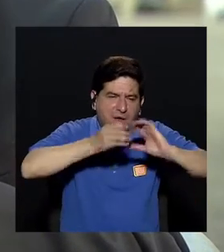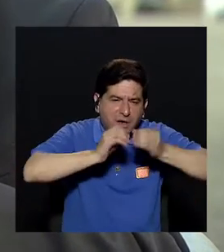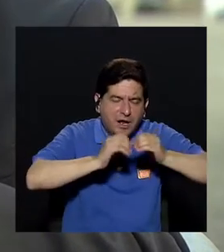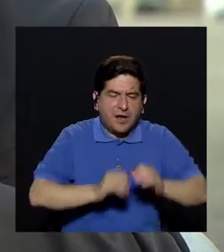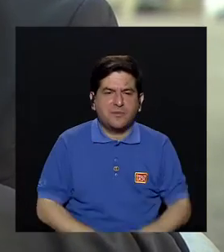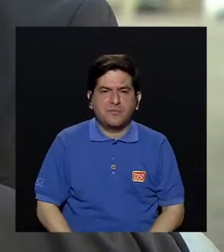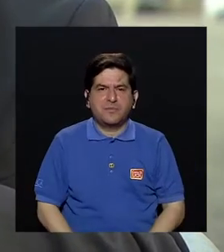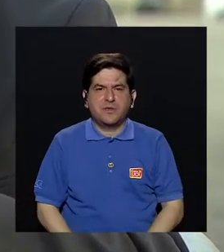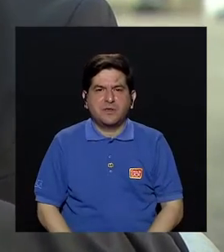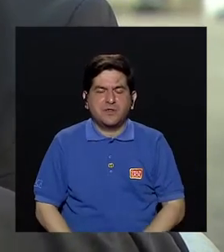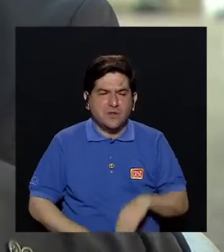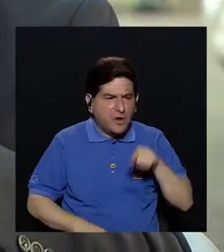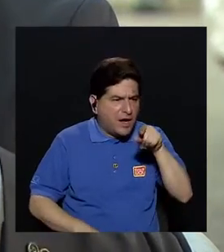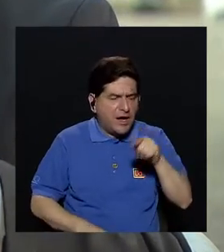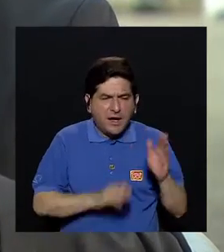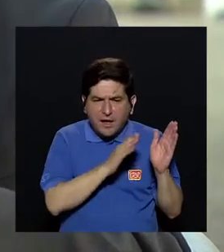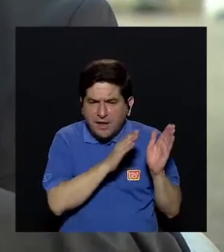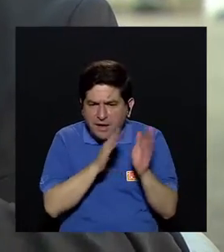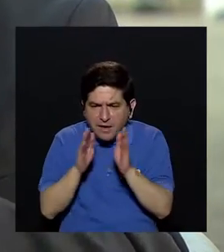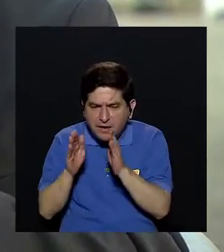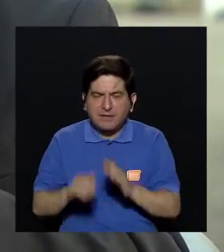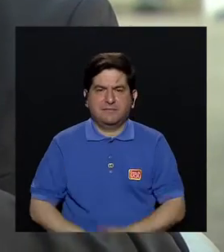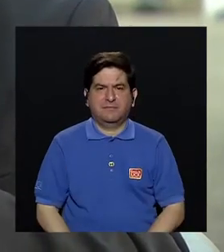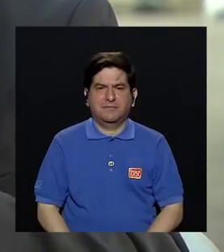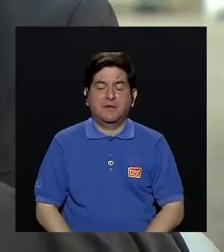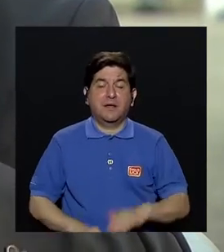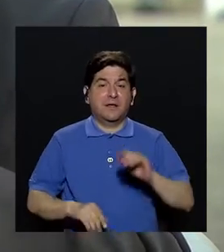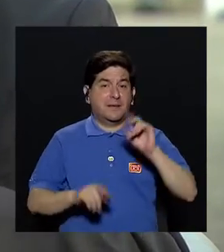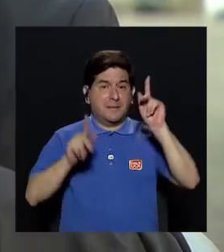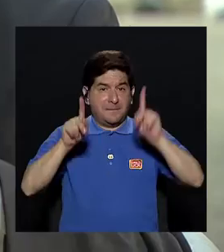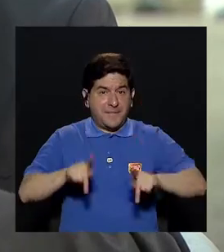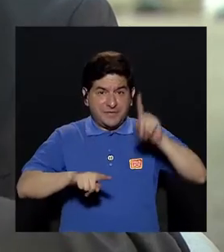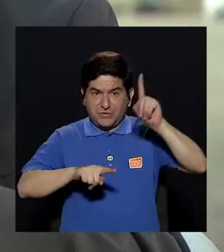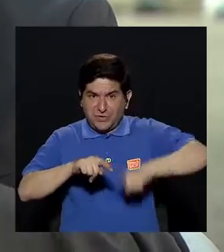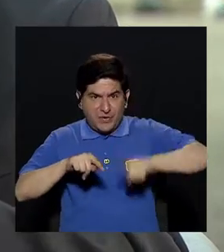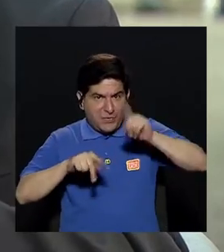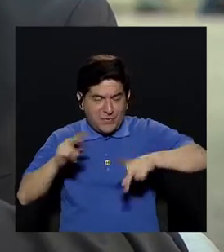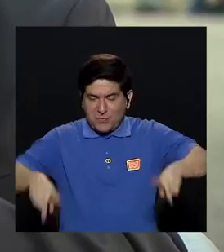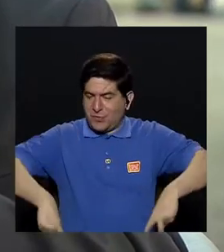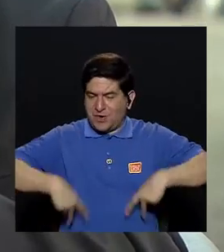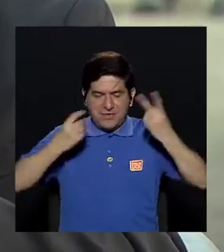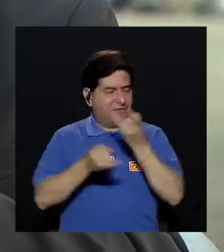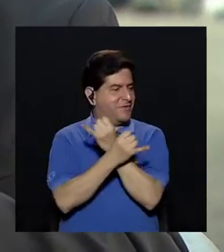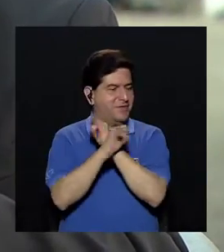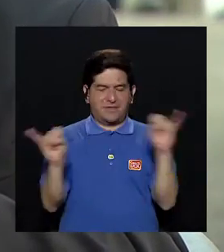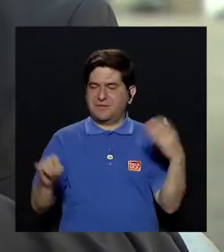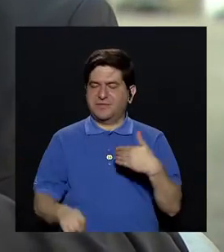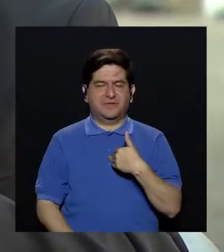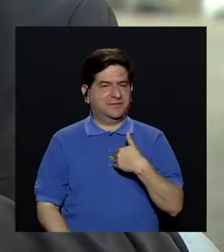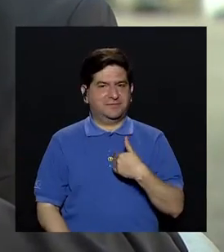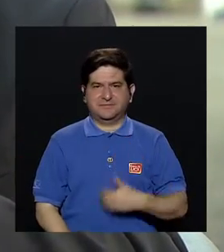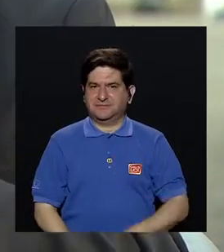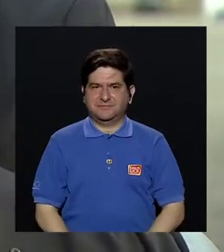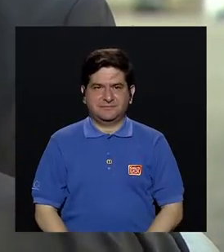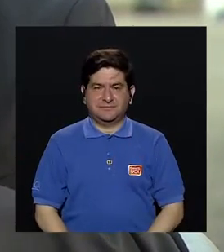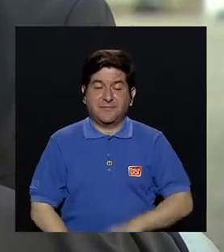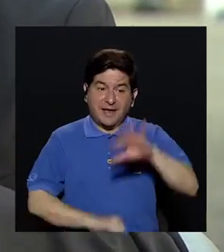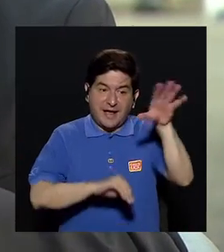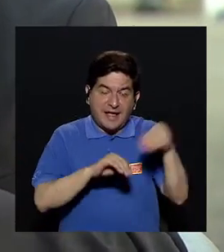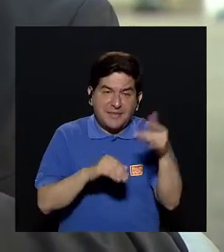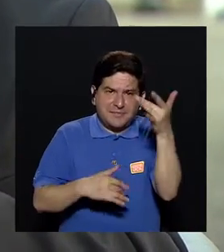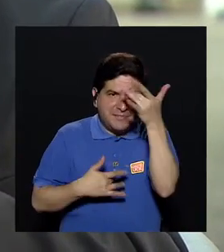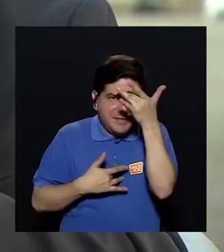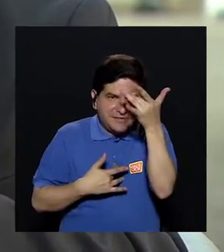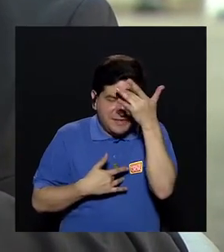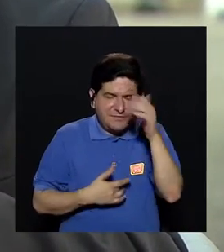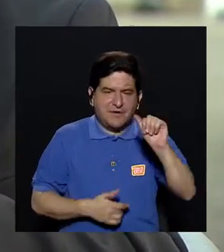cálculo, orientación y planeamiento, que le impide a la persona vivir de manera independiente. Además,